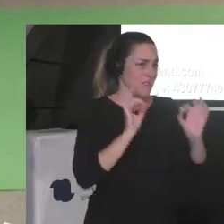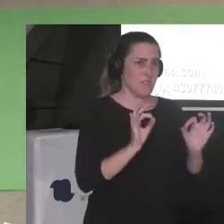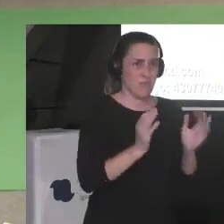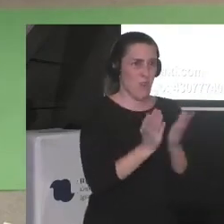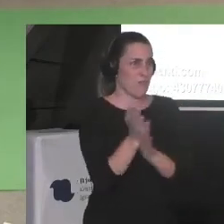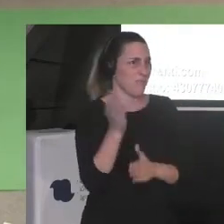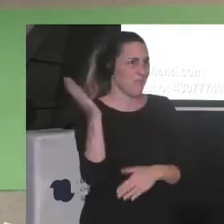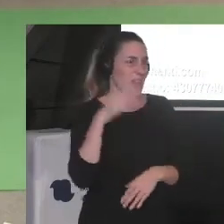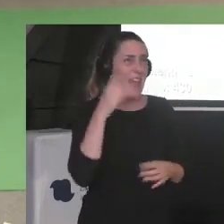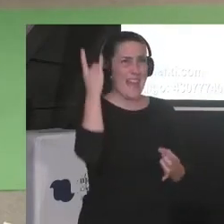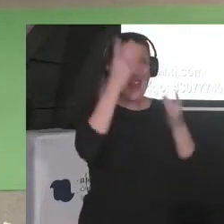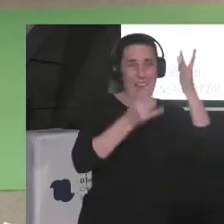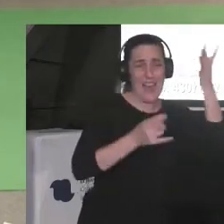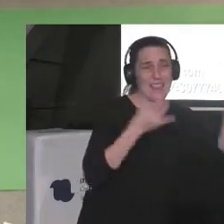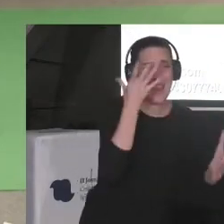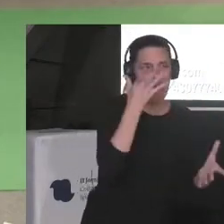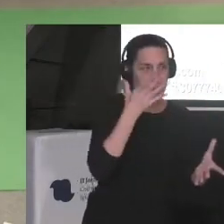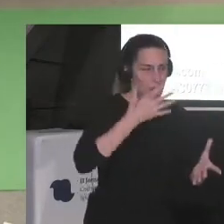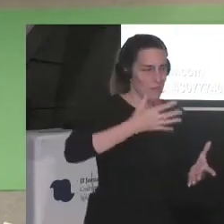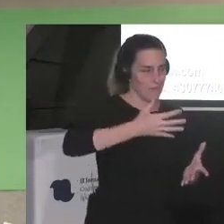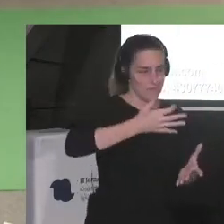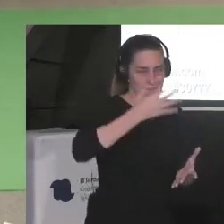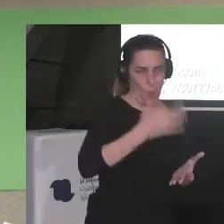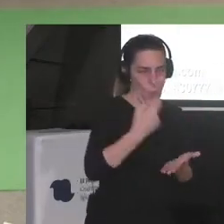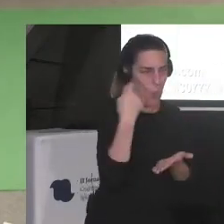suena a que no nos van a pagar un cero